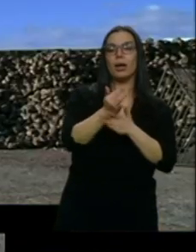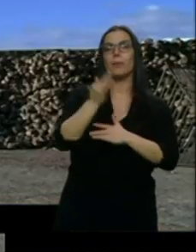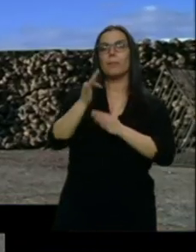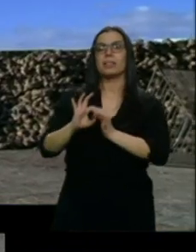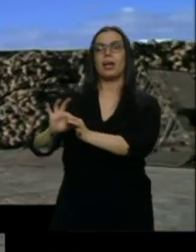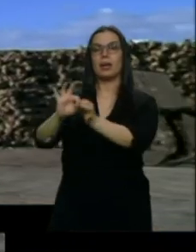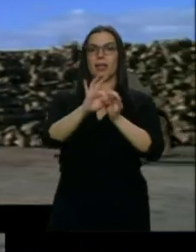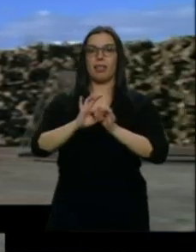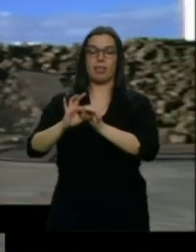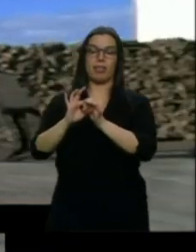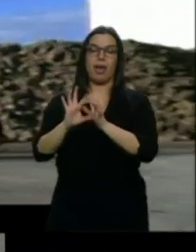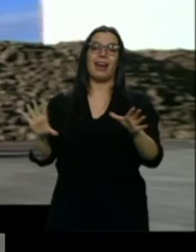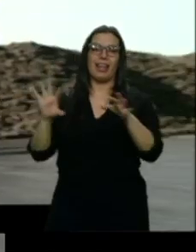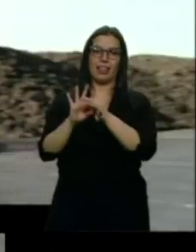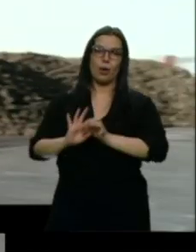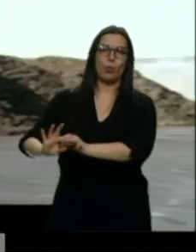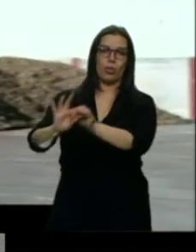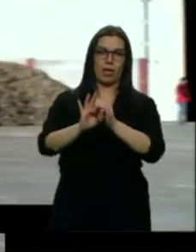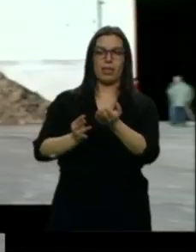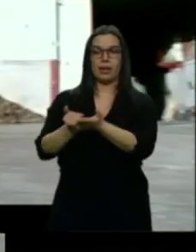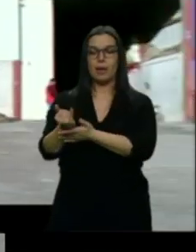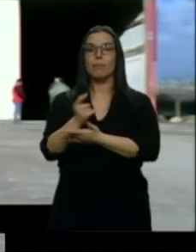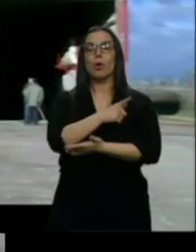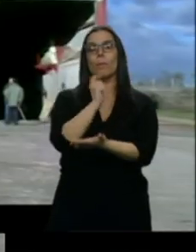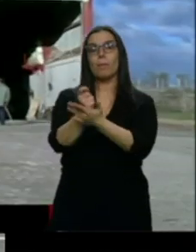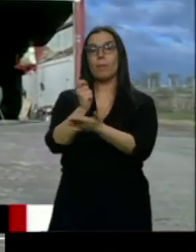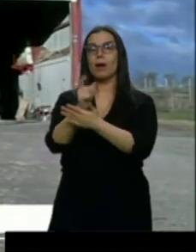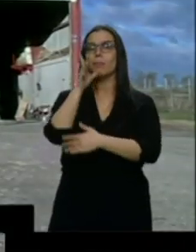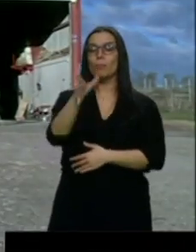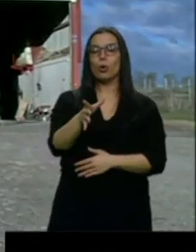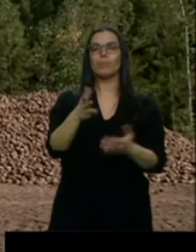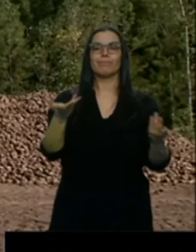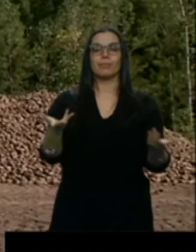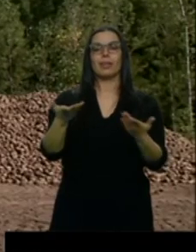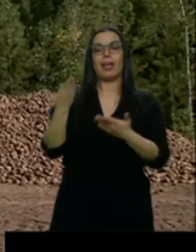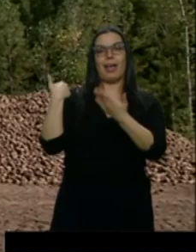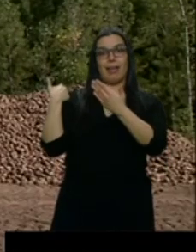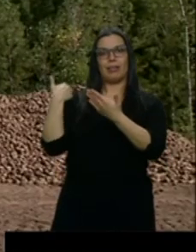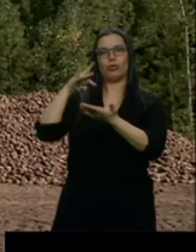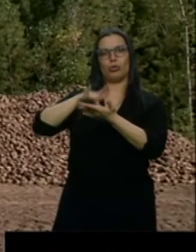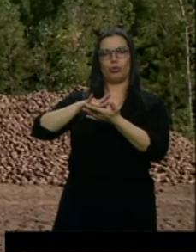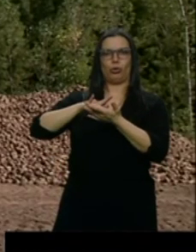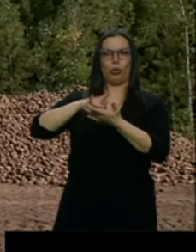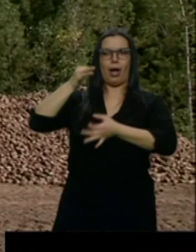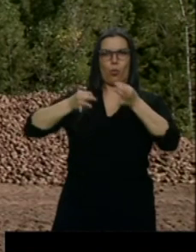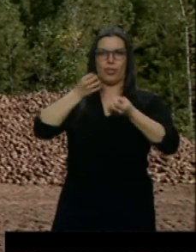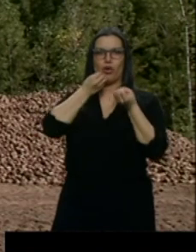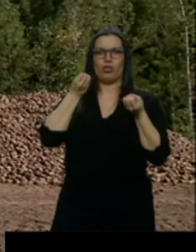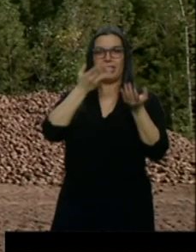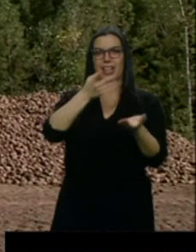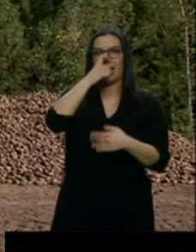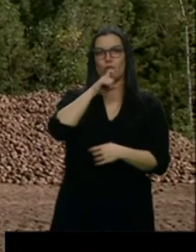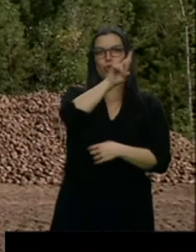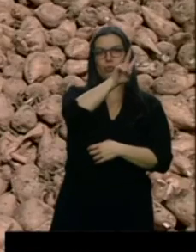Campo. La entrega de ese dinero se producirá porque la Junta ha renunciado a recurrir ante el Supremo una sentencia de 2016. Los